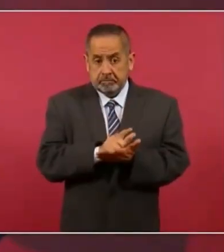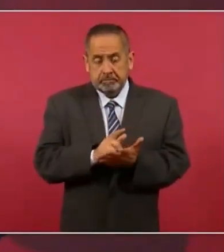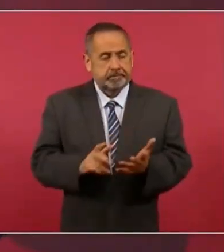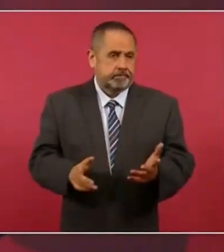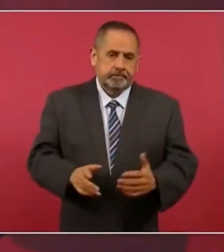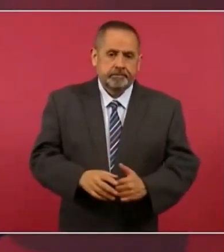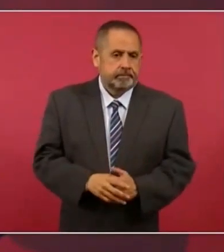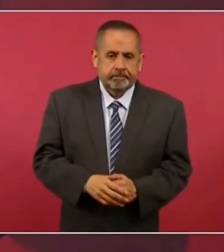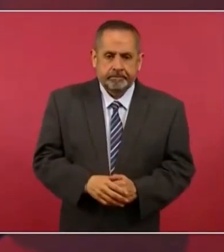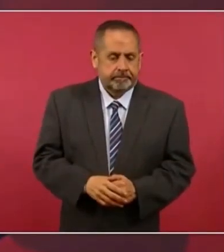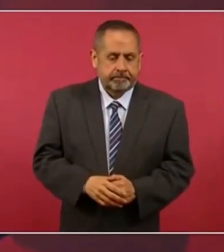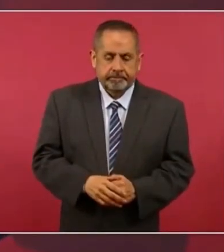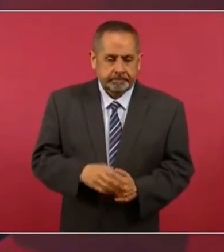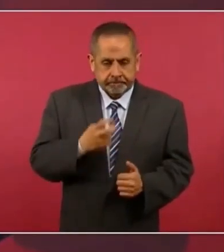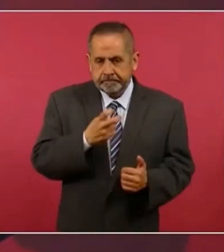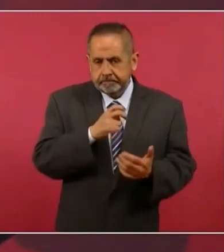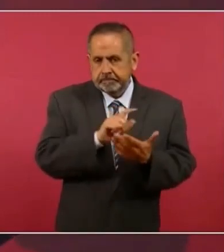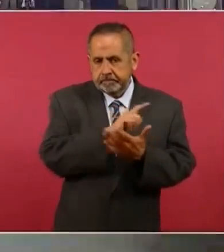por este delito.